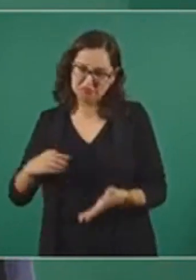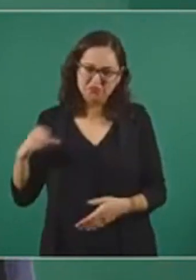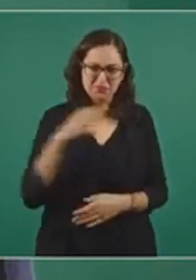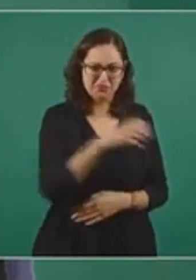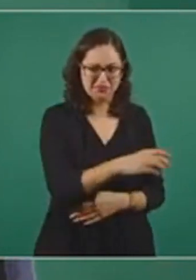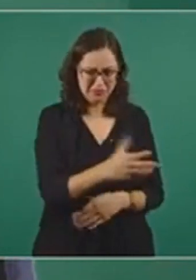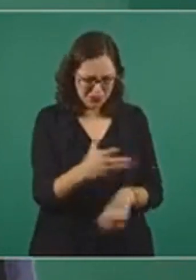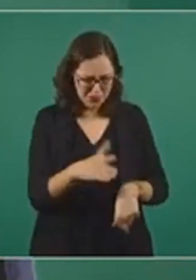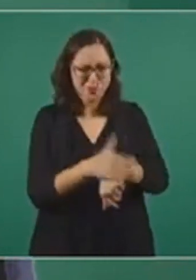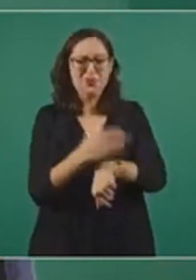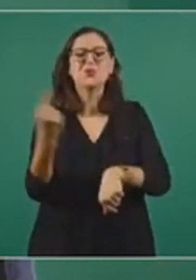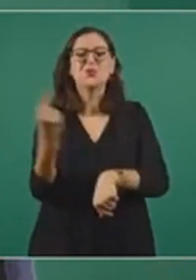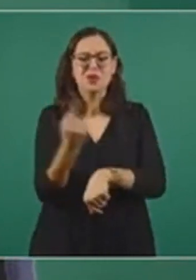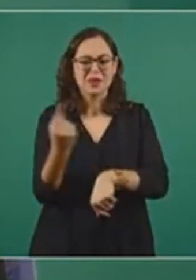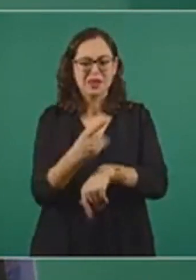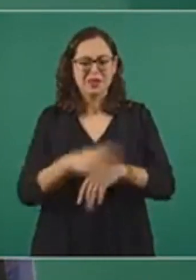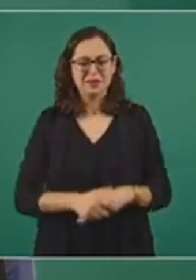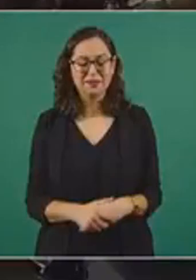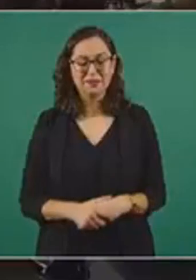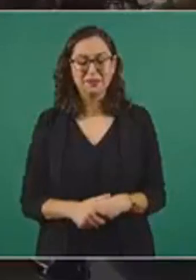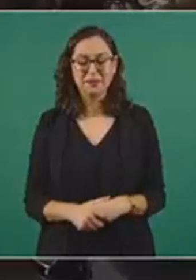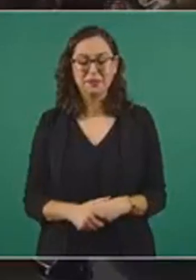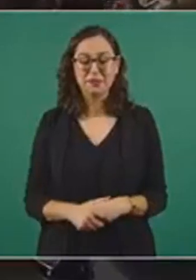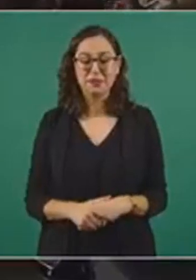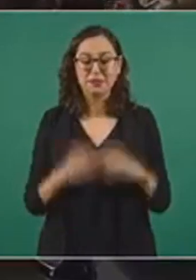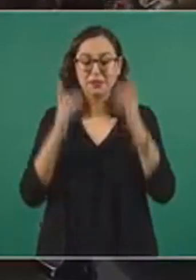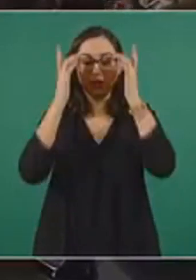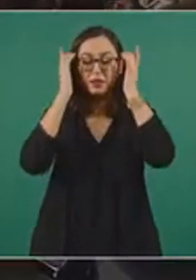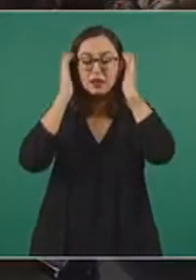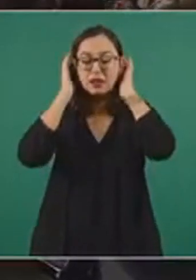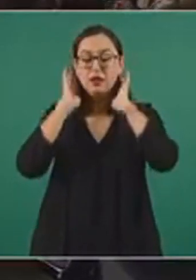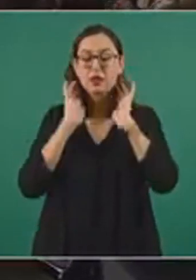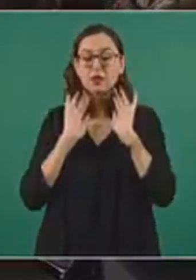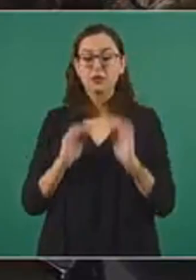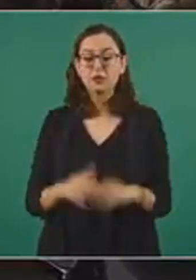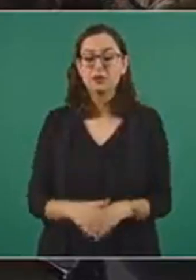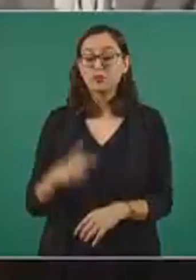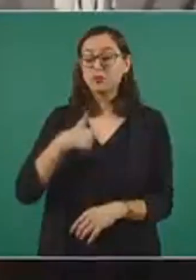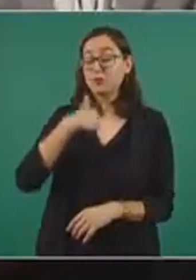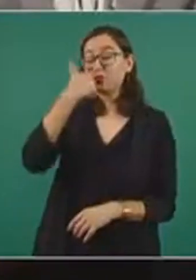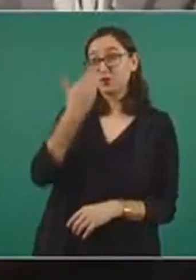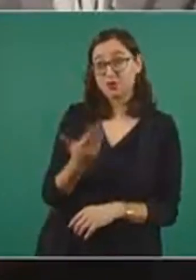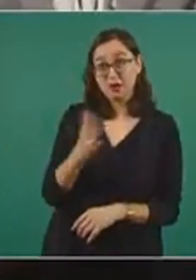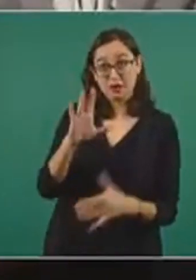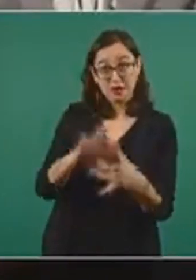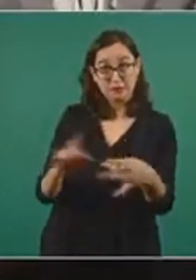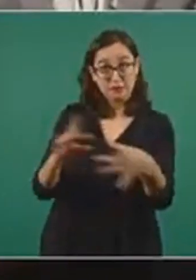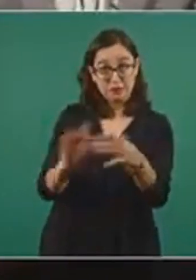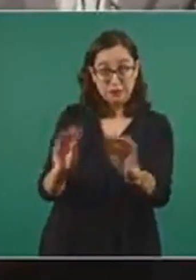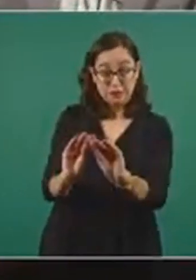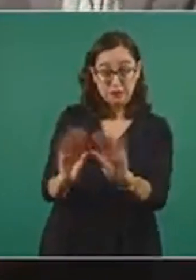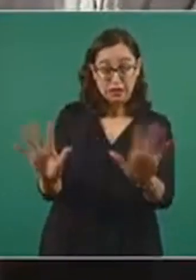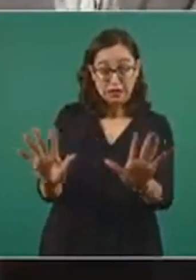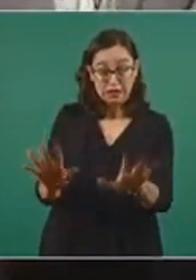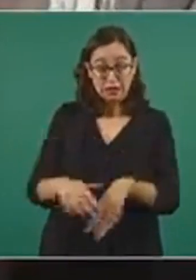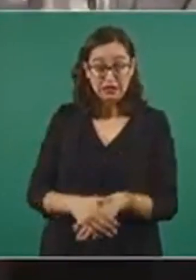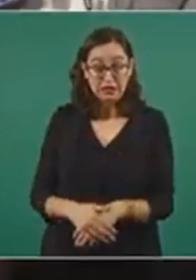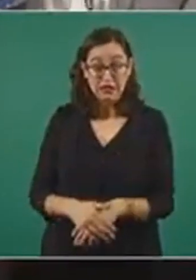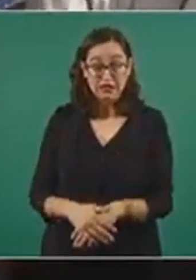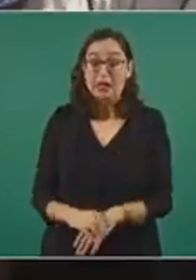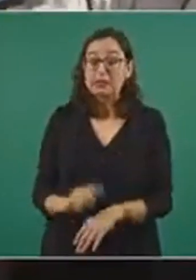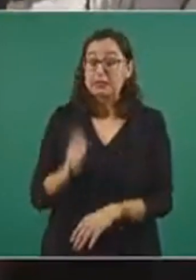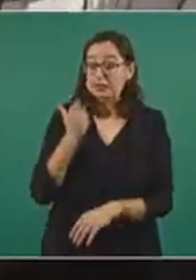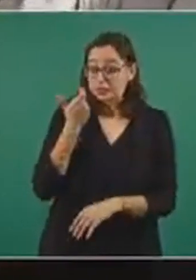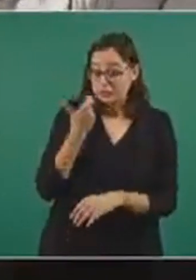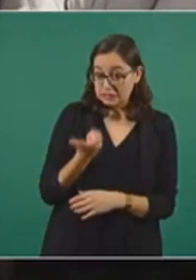Vamos a entregar recursos. Bueno, luego nada más aquí quería hacerle una aclaración. Los propios extrabajadores comentan que este dinero o